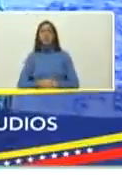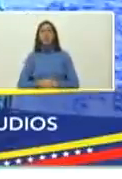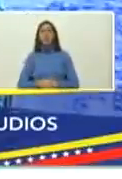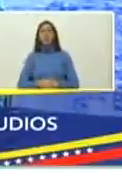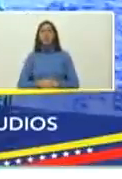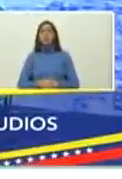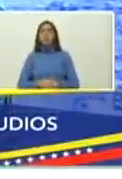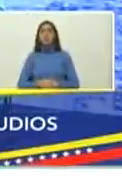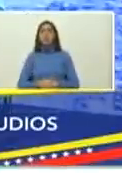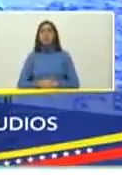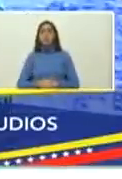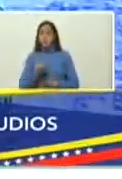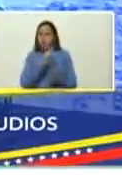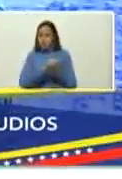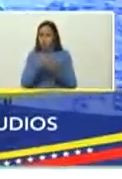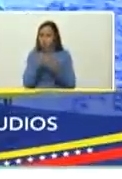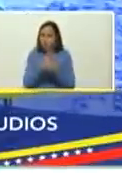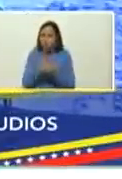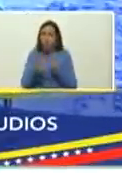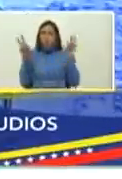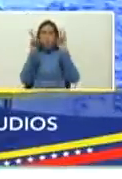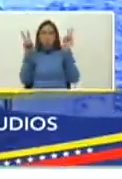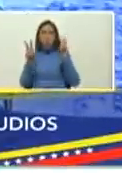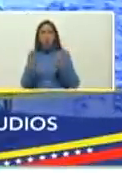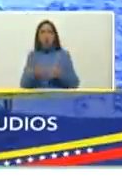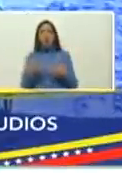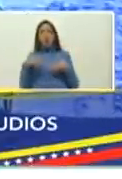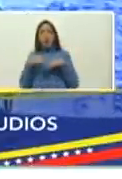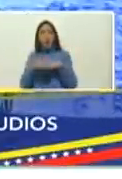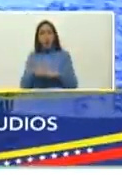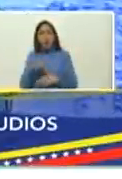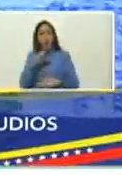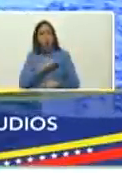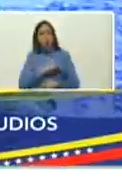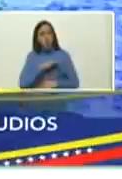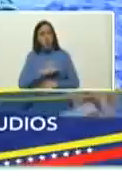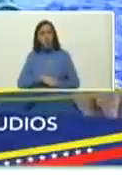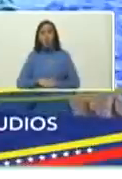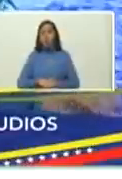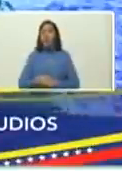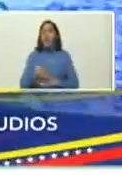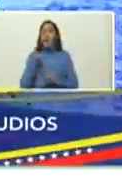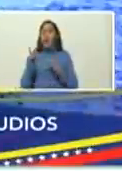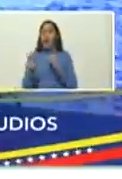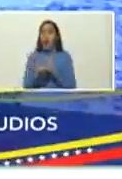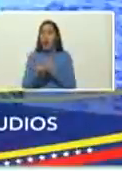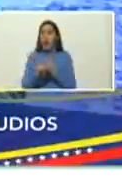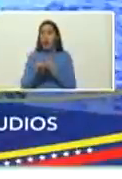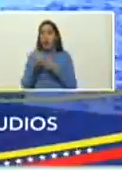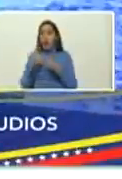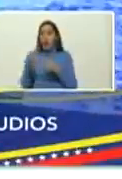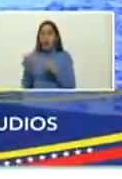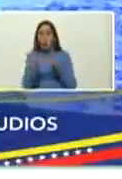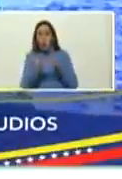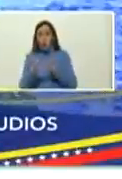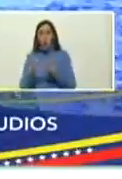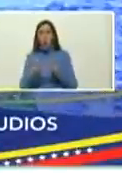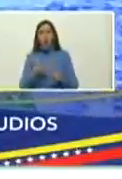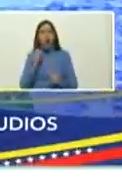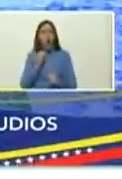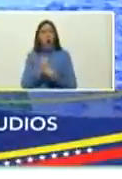un escrito sobre el tema de las redes sociales el internet etcétera etcétera y el trabajo